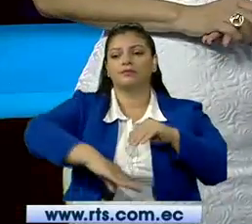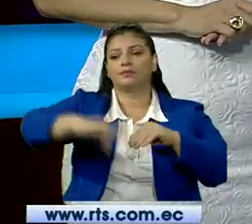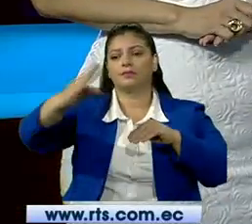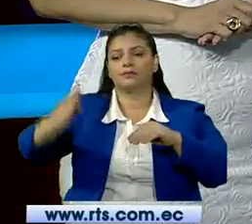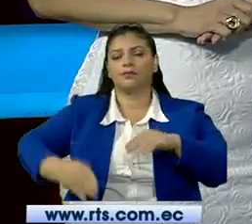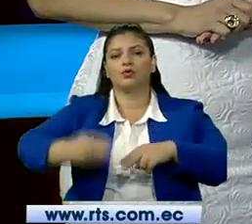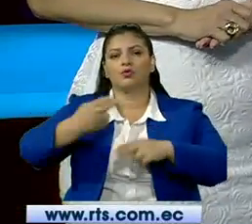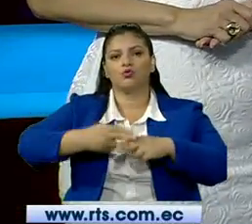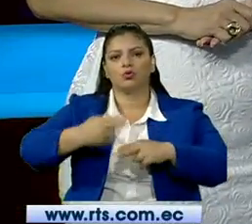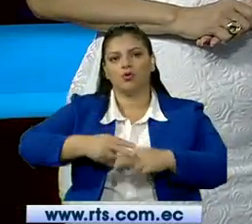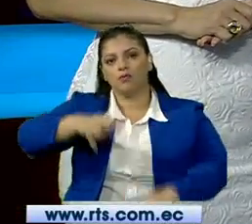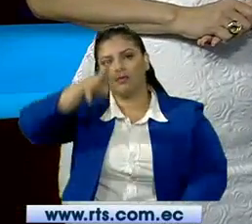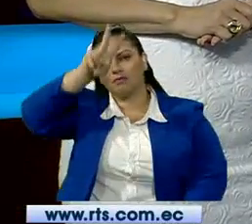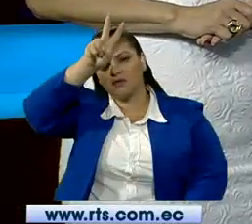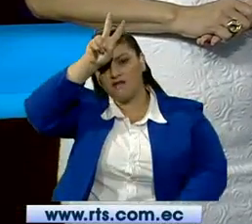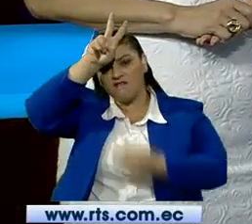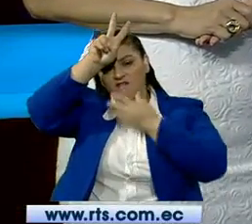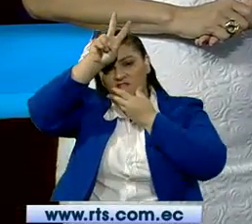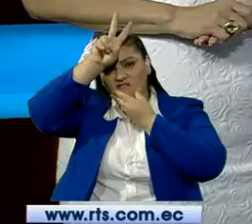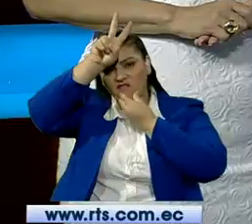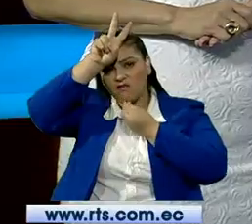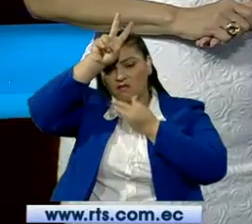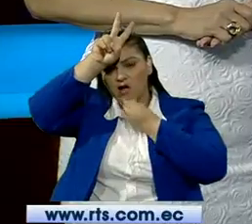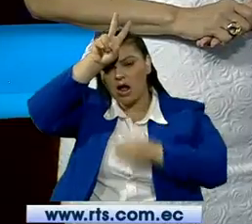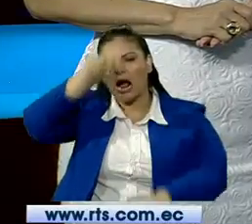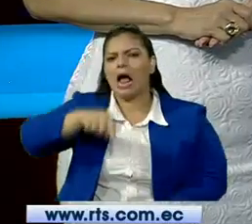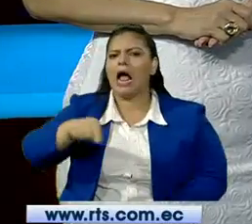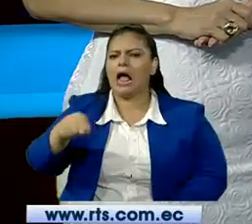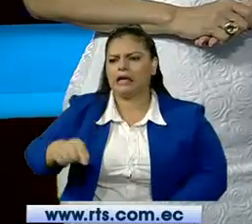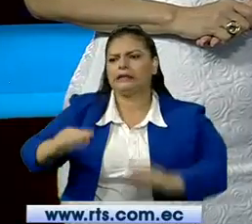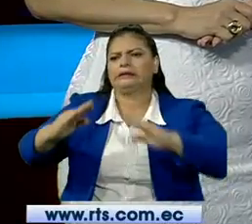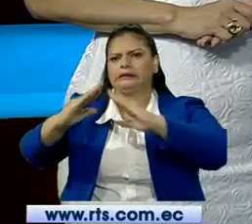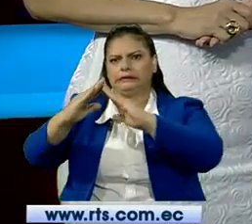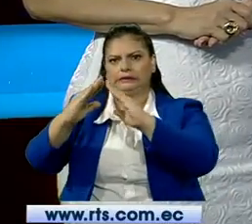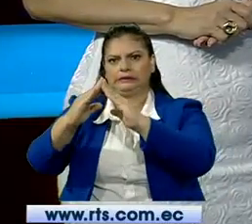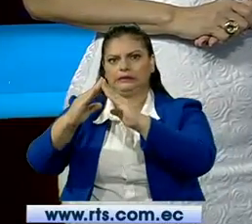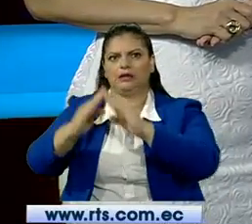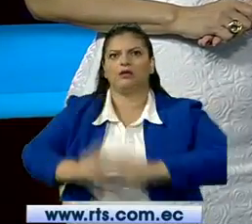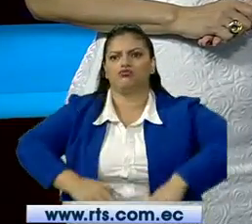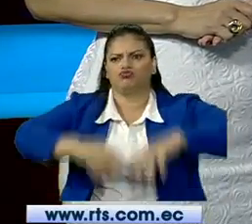Cantón Durán. Ahora piden ayuda para volver a construir su hogar.